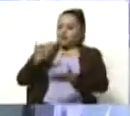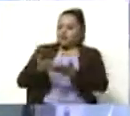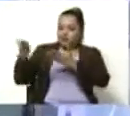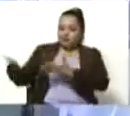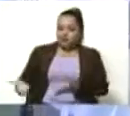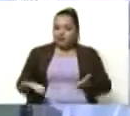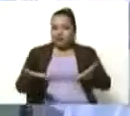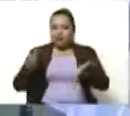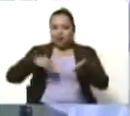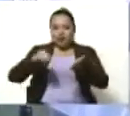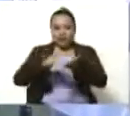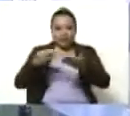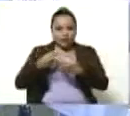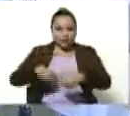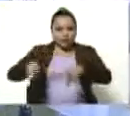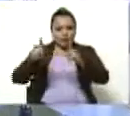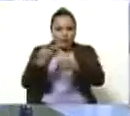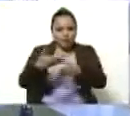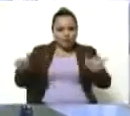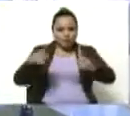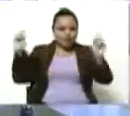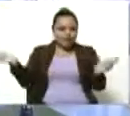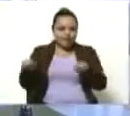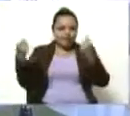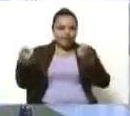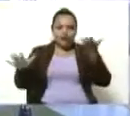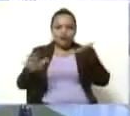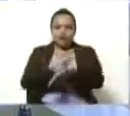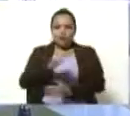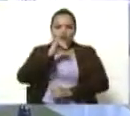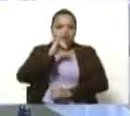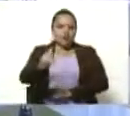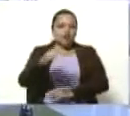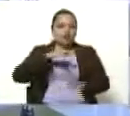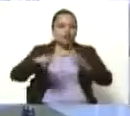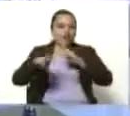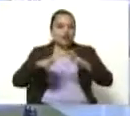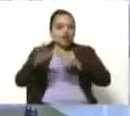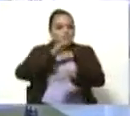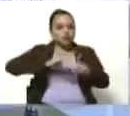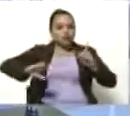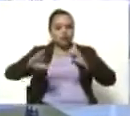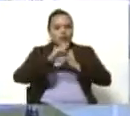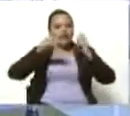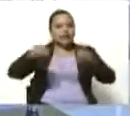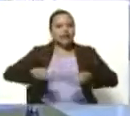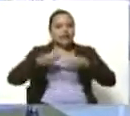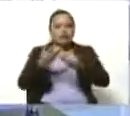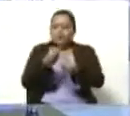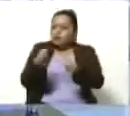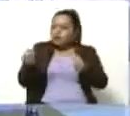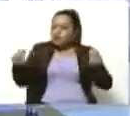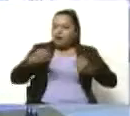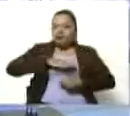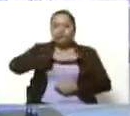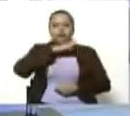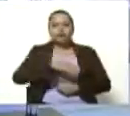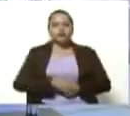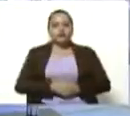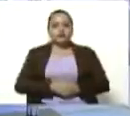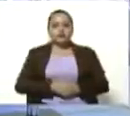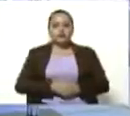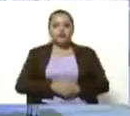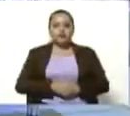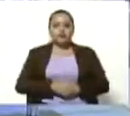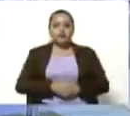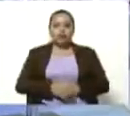abrirnos la puerta para nosotros divulgar las informaciones que tenemos en el área cultural, que siempre son muchísimas. Y efectivamente,